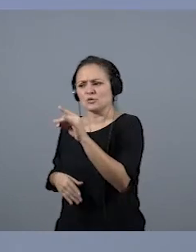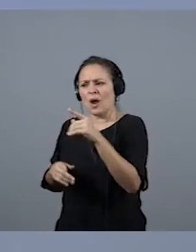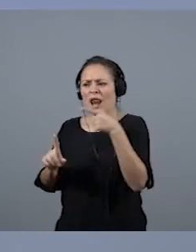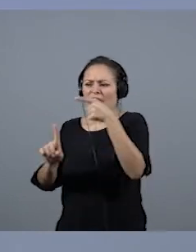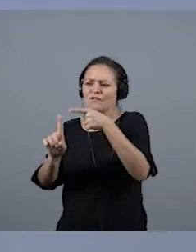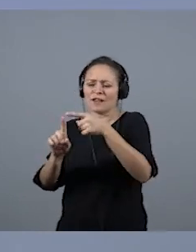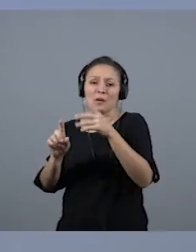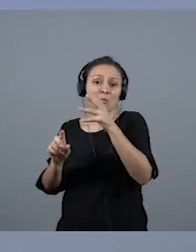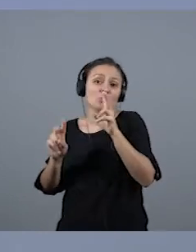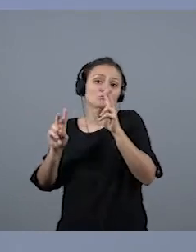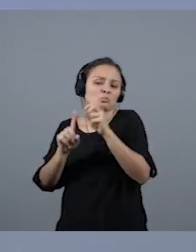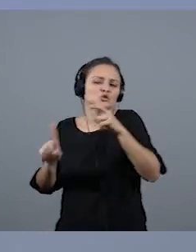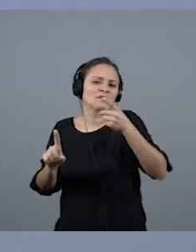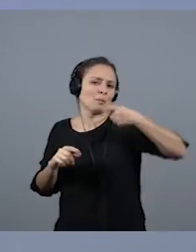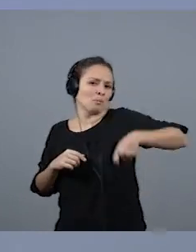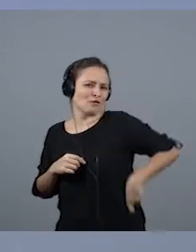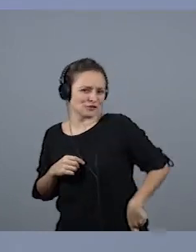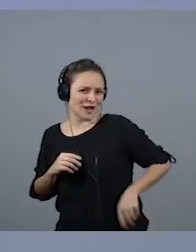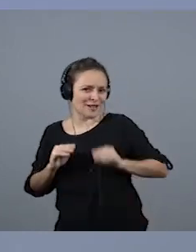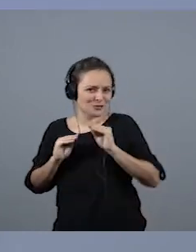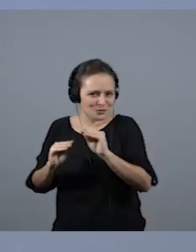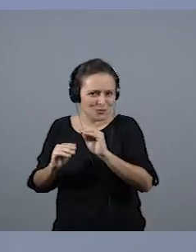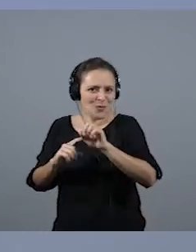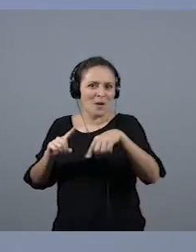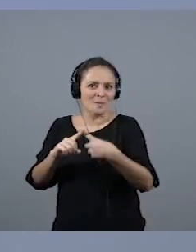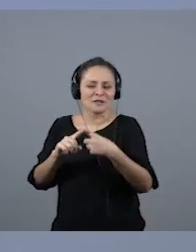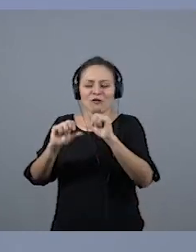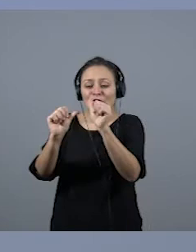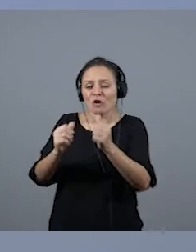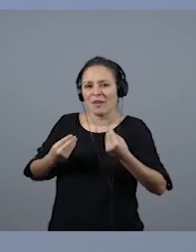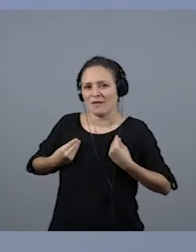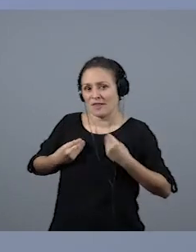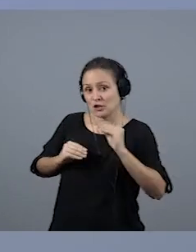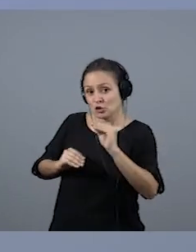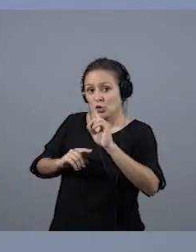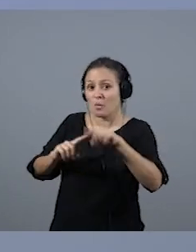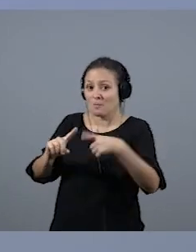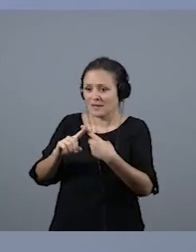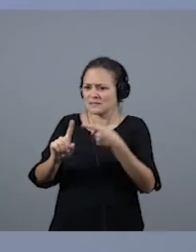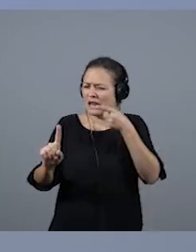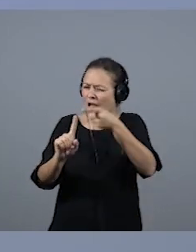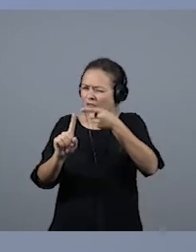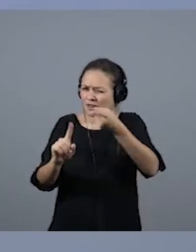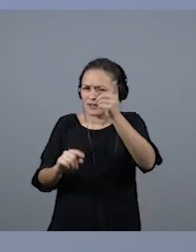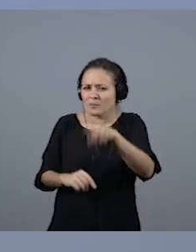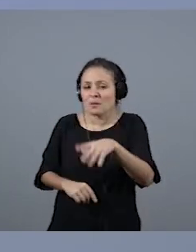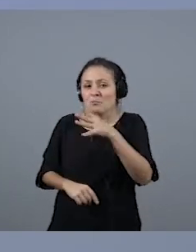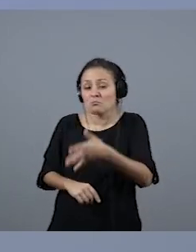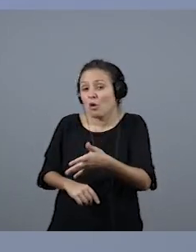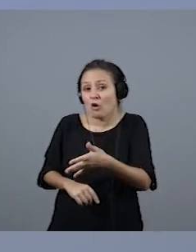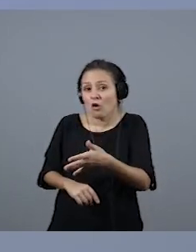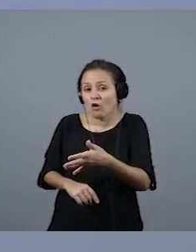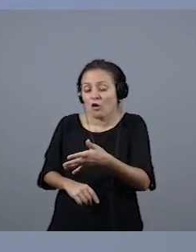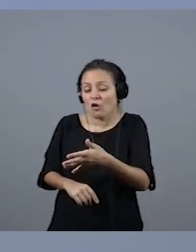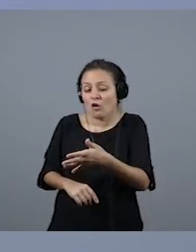profesionalidad, son referentes en cuanto a modo de vida y son referentes en cuanto a que